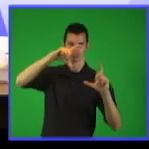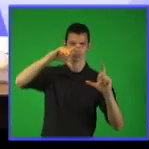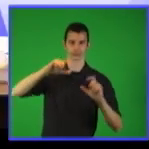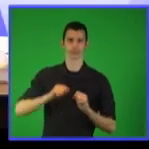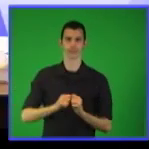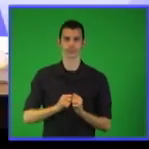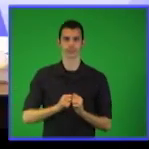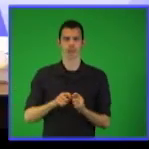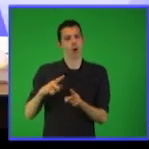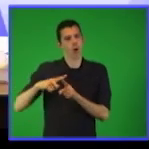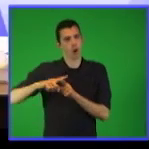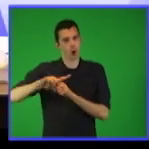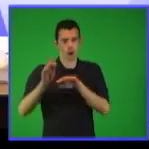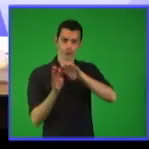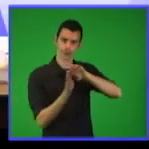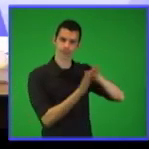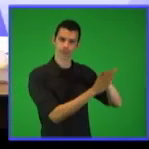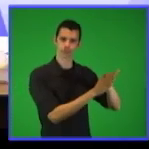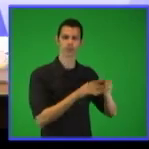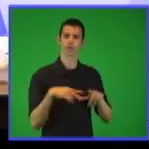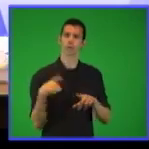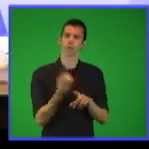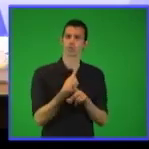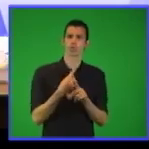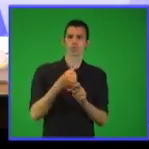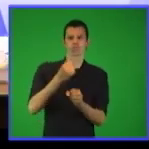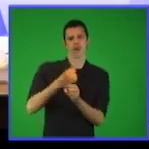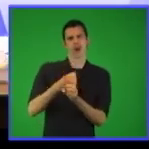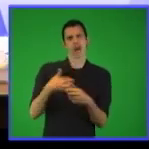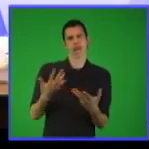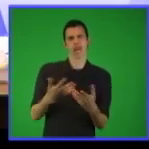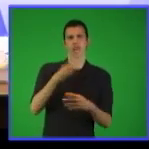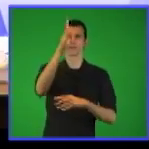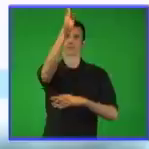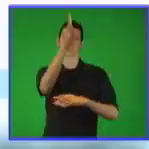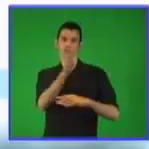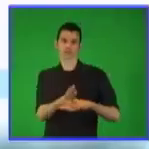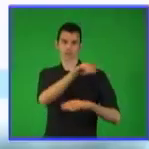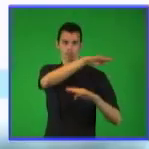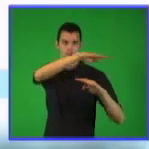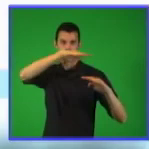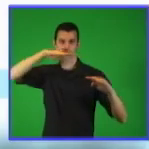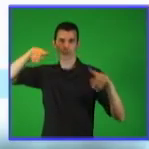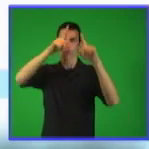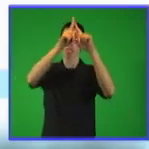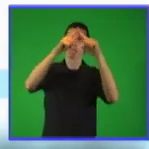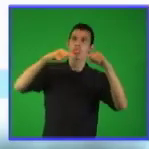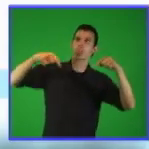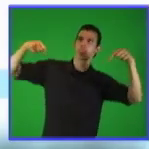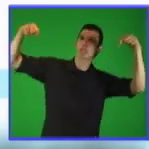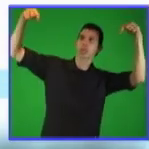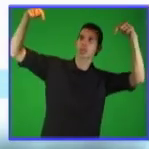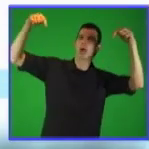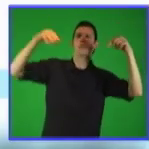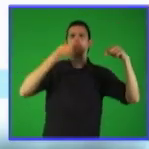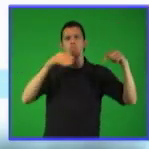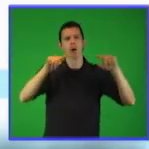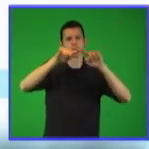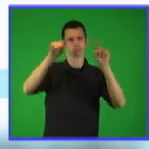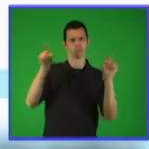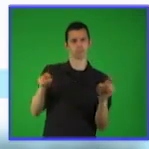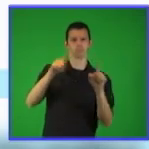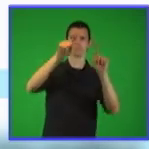segunda curva de segundo grado que vamos a tratar es la parábola. En ella ustedes están